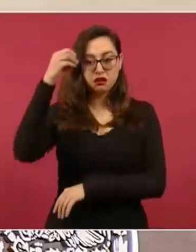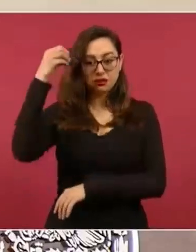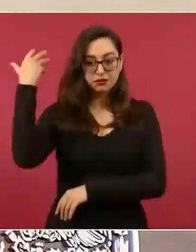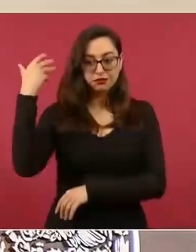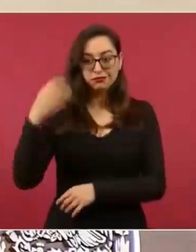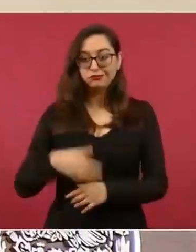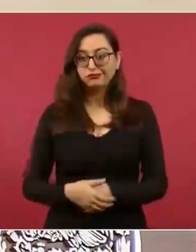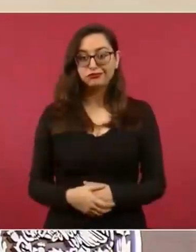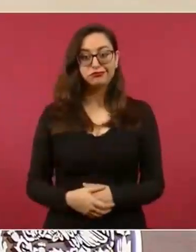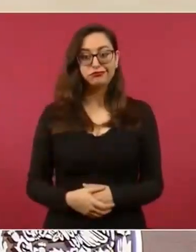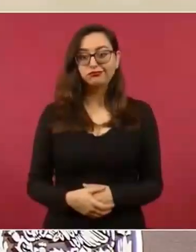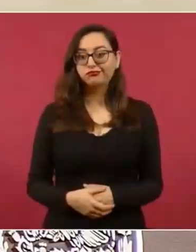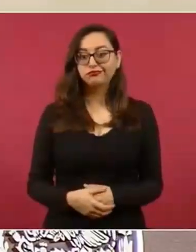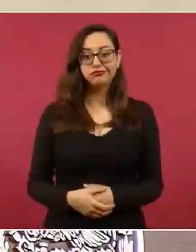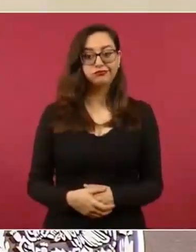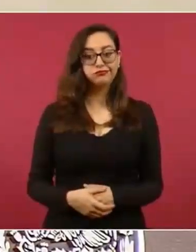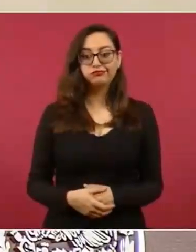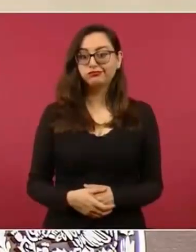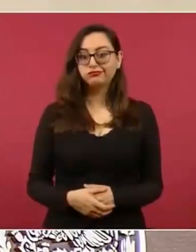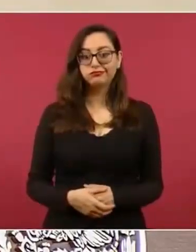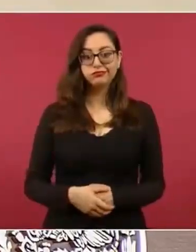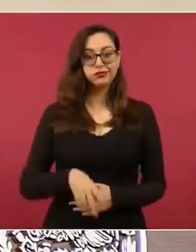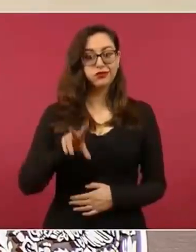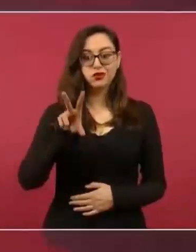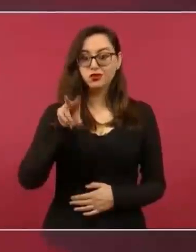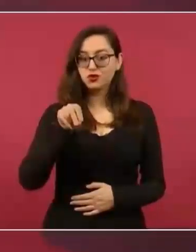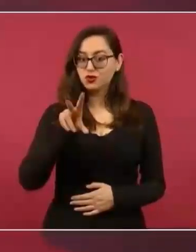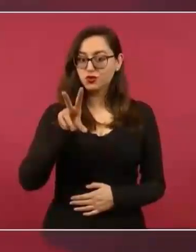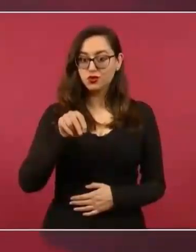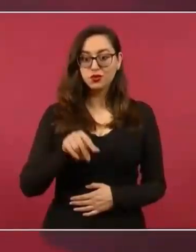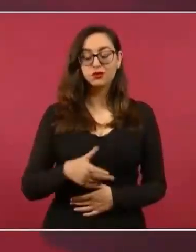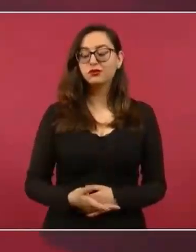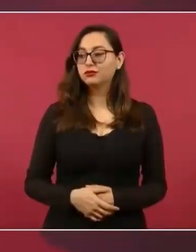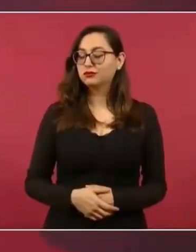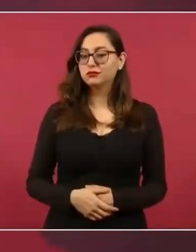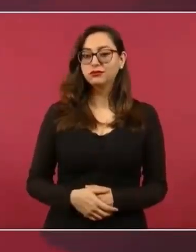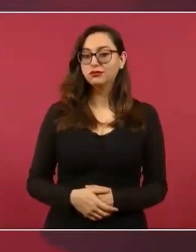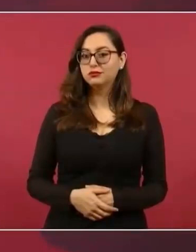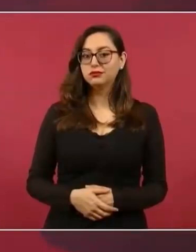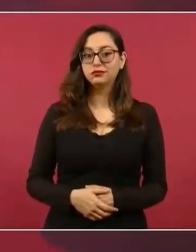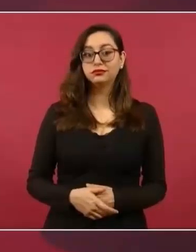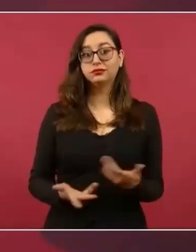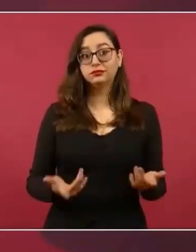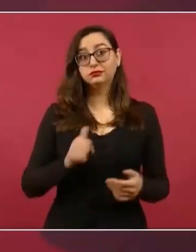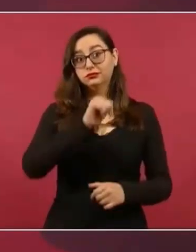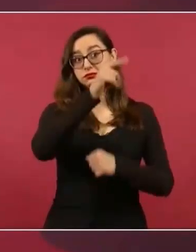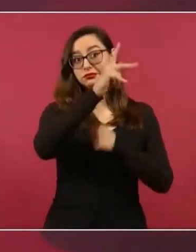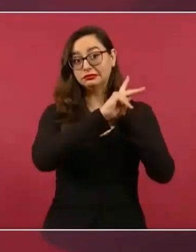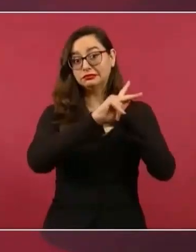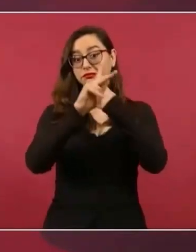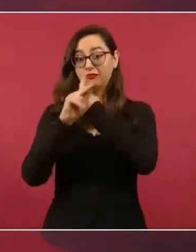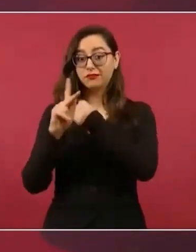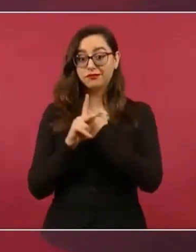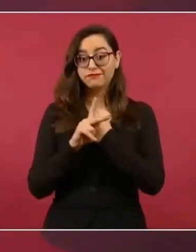No sucede así, lo digo con todo respeto, con otros pueblos.